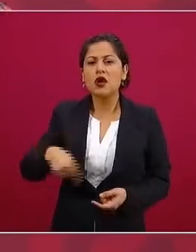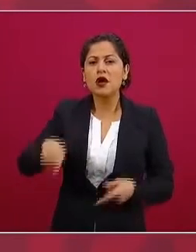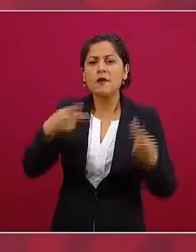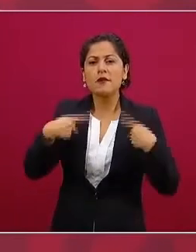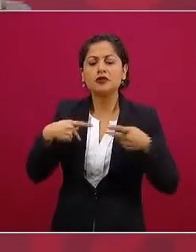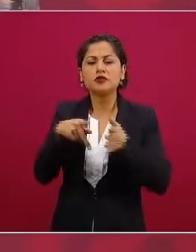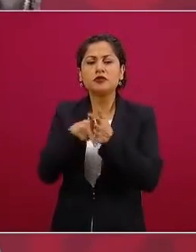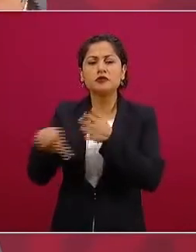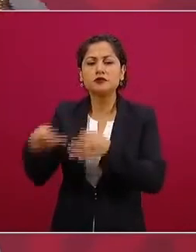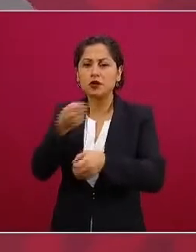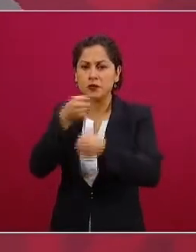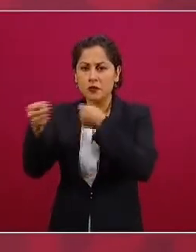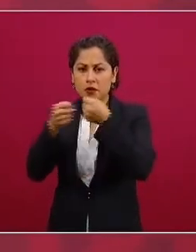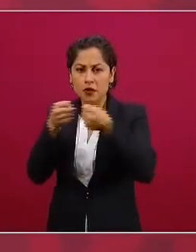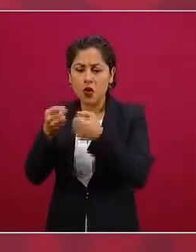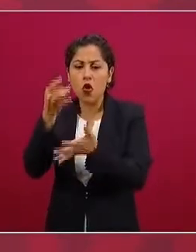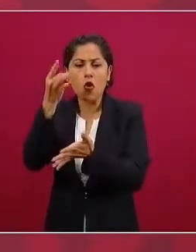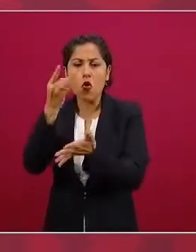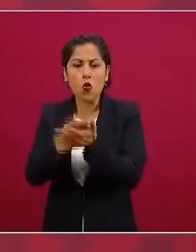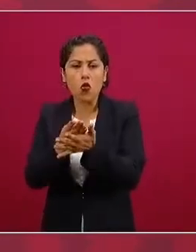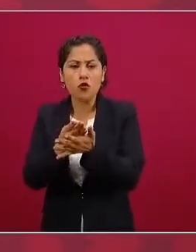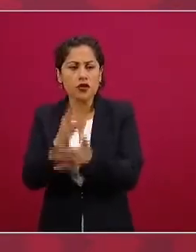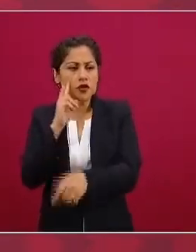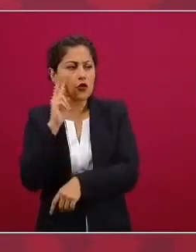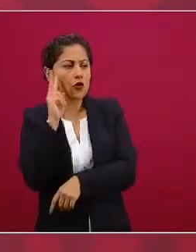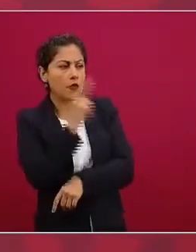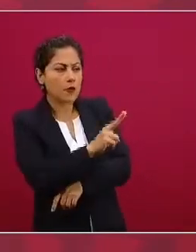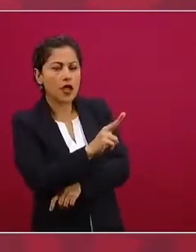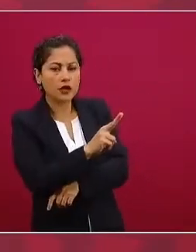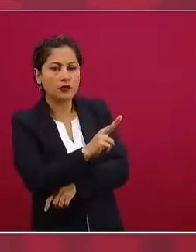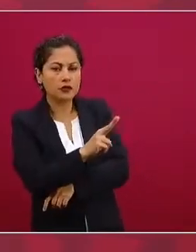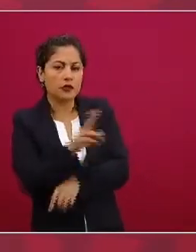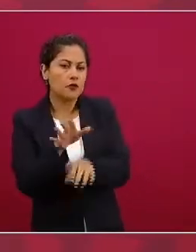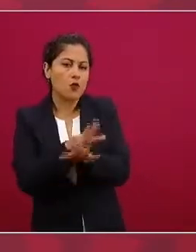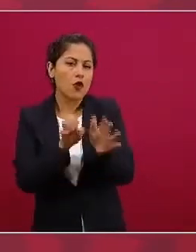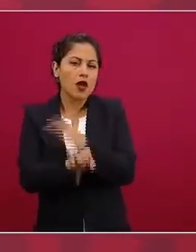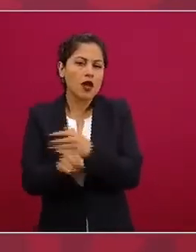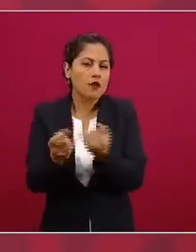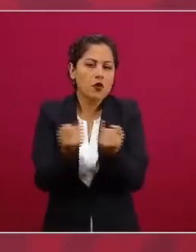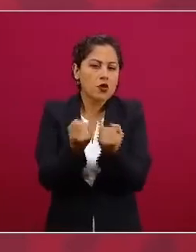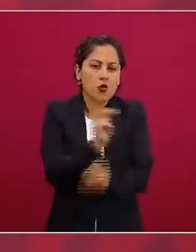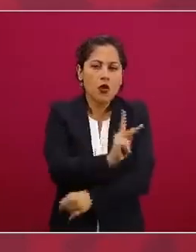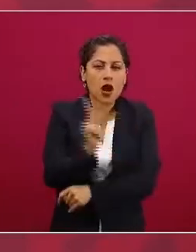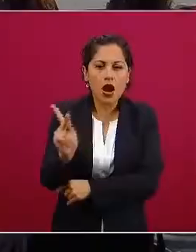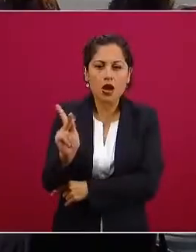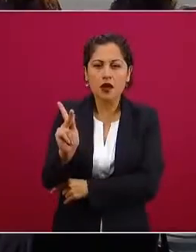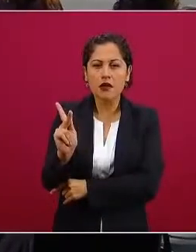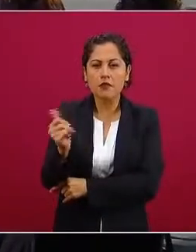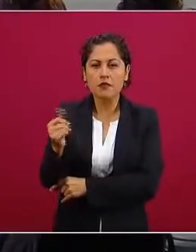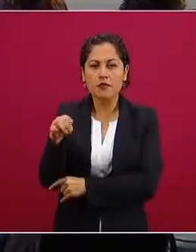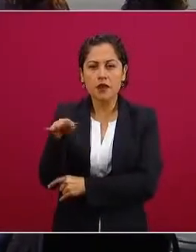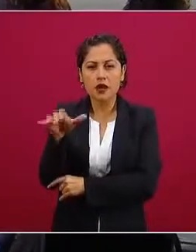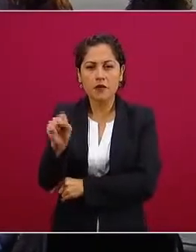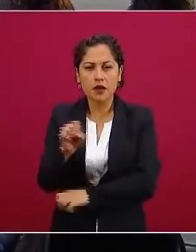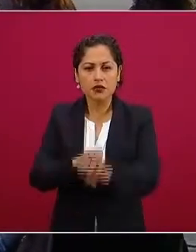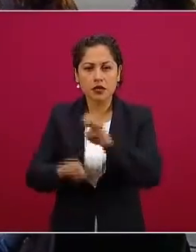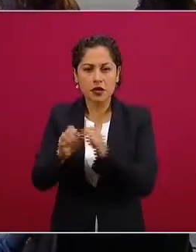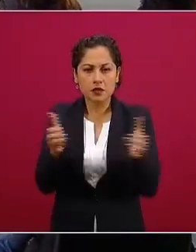las pymes que las usan de bandera las ponen por delante